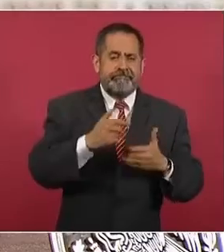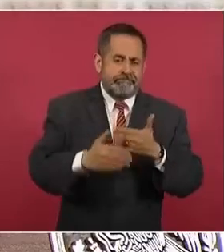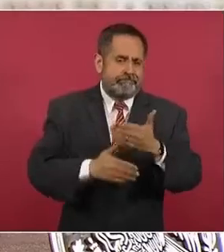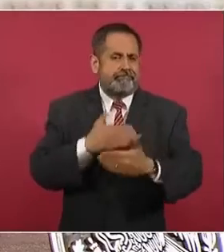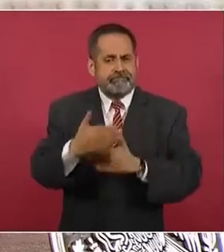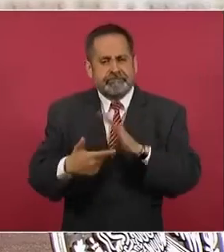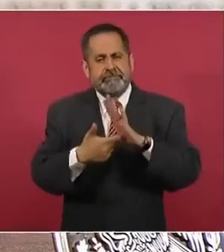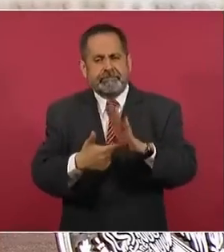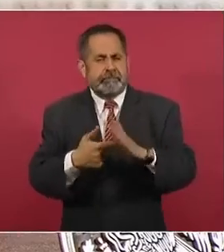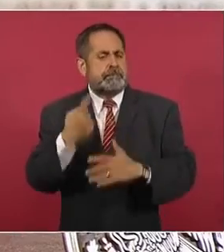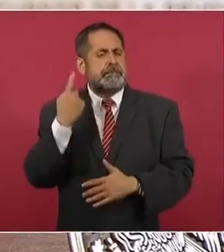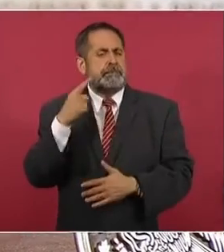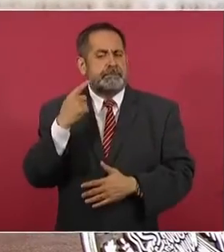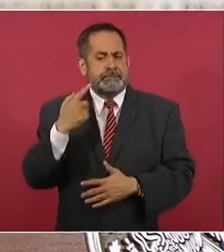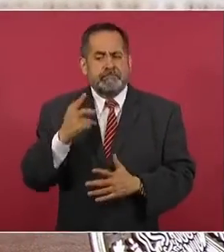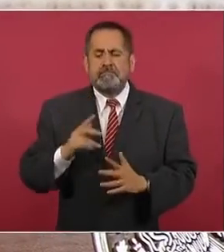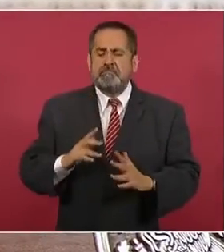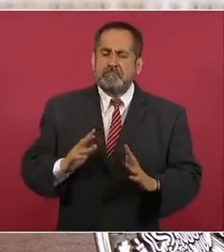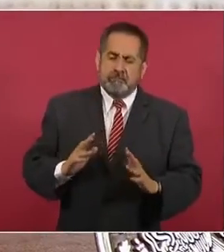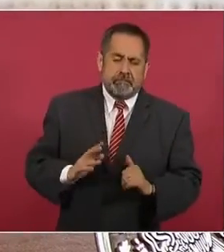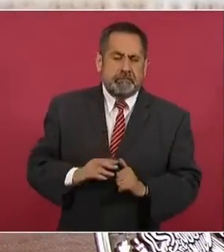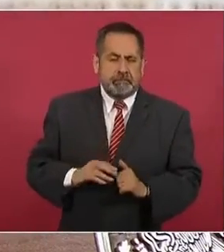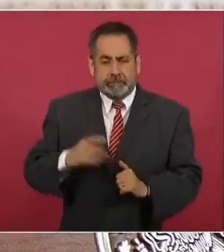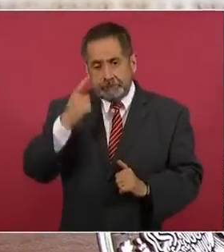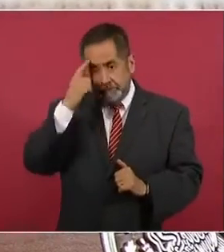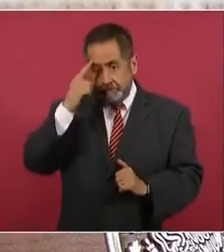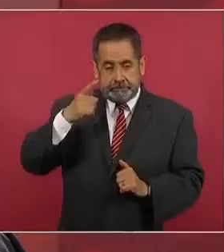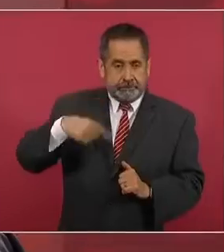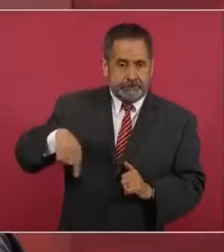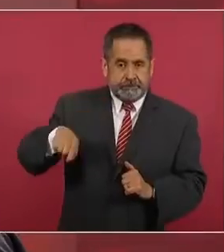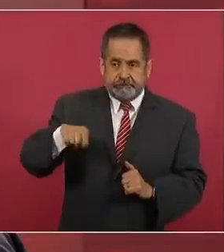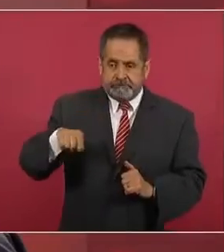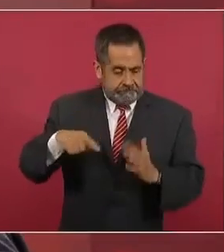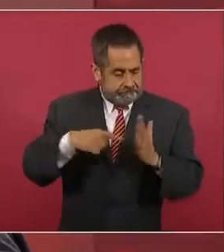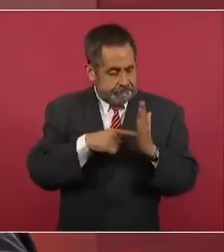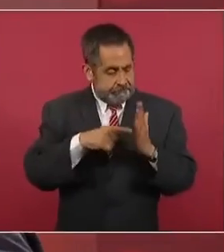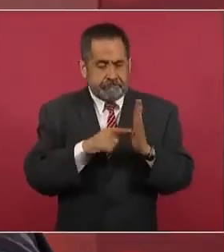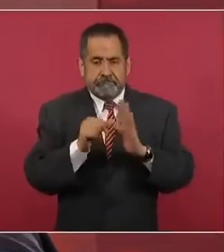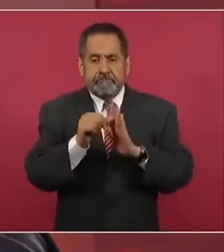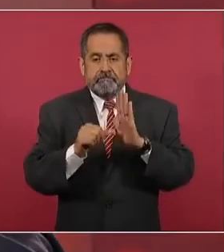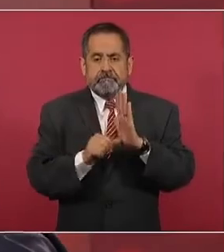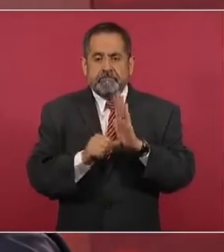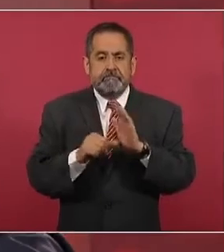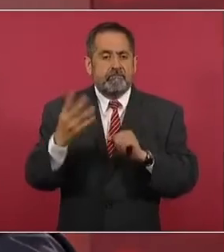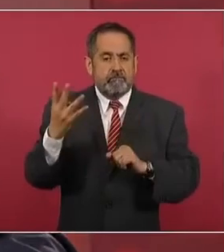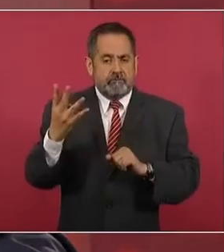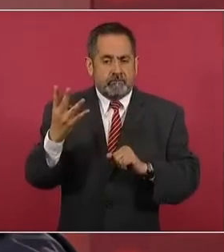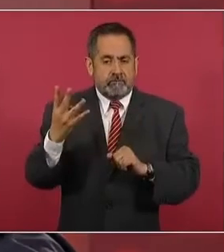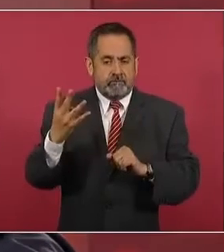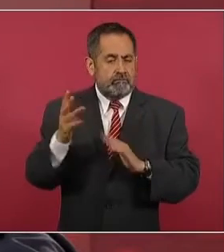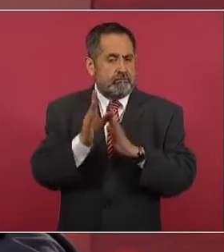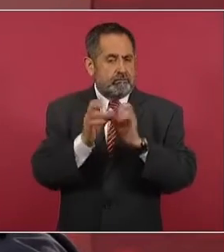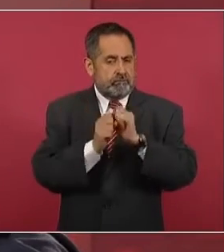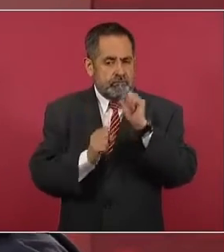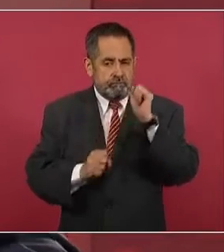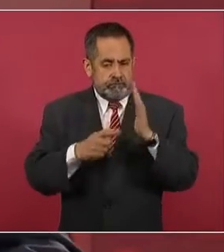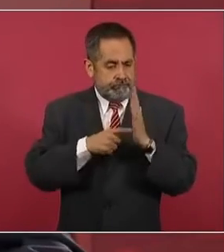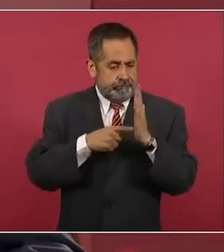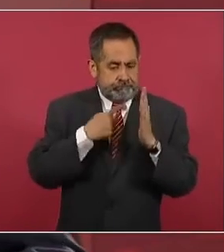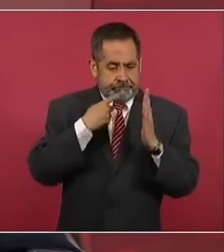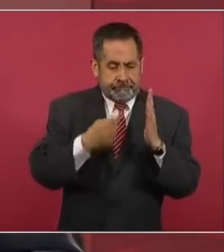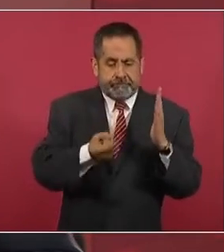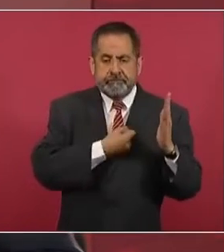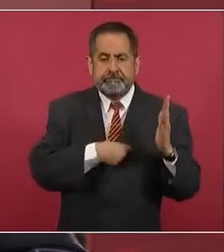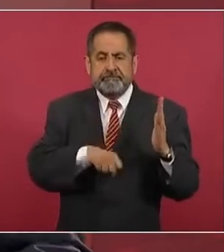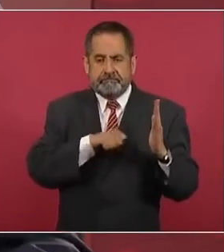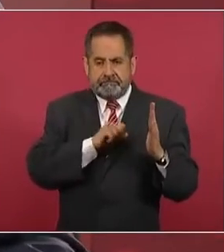de hacer valer el artículo cuarto de la Constitución, el derecho a la salud, que los que